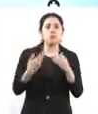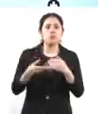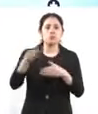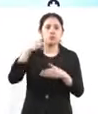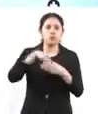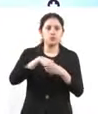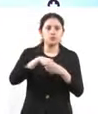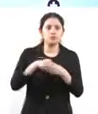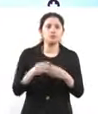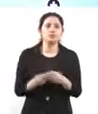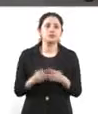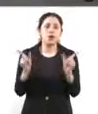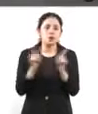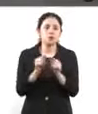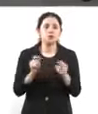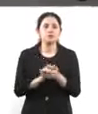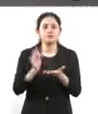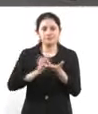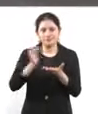eso sería. Muchísimas gracias.